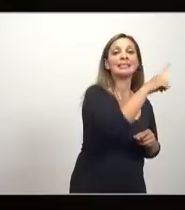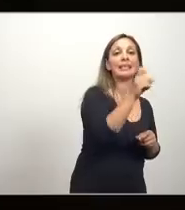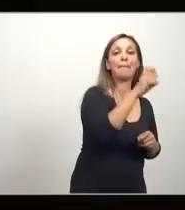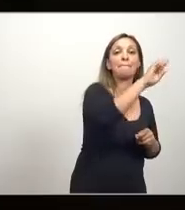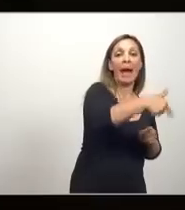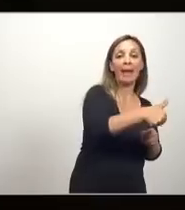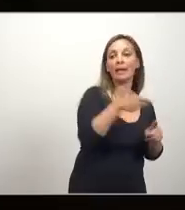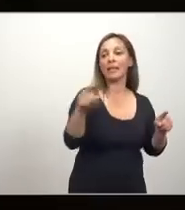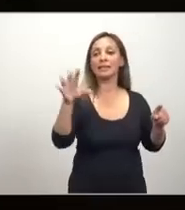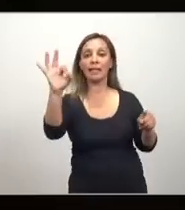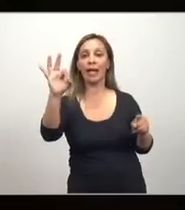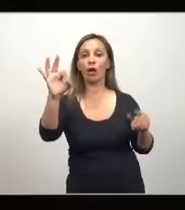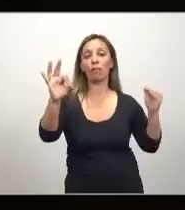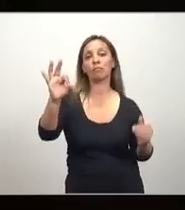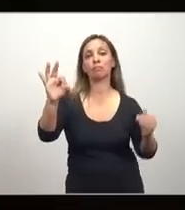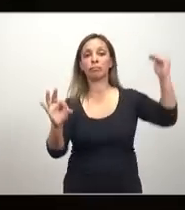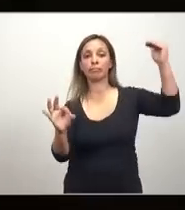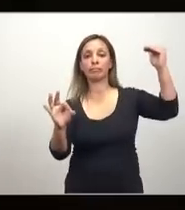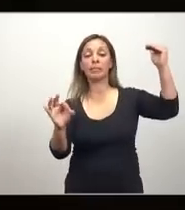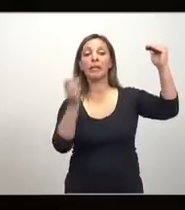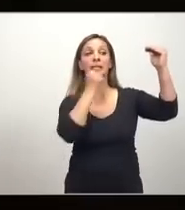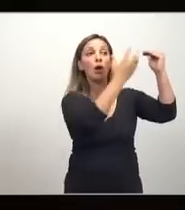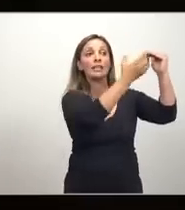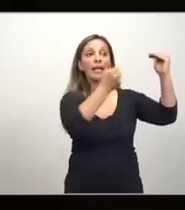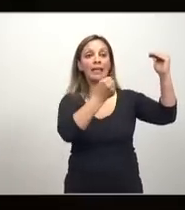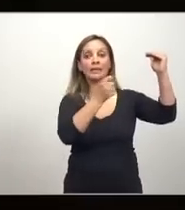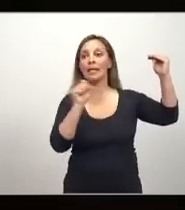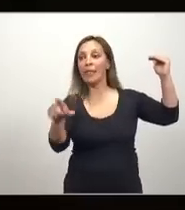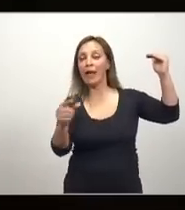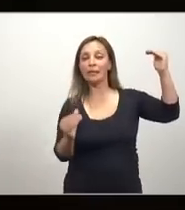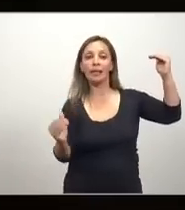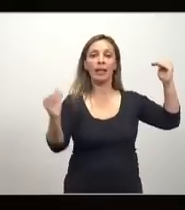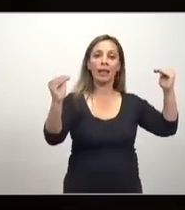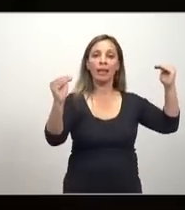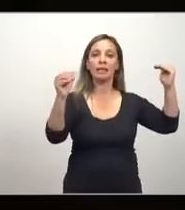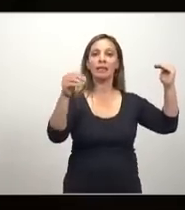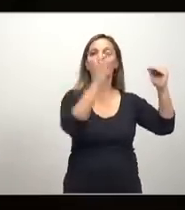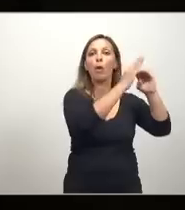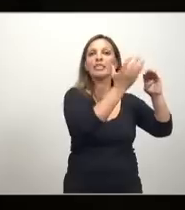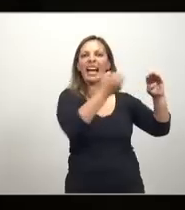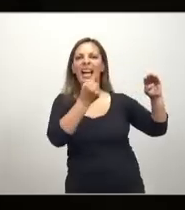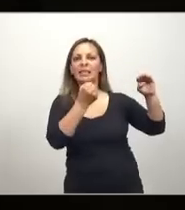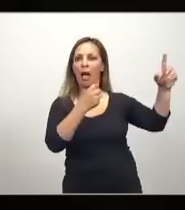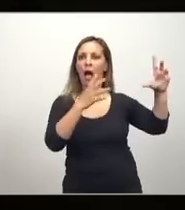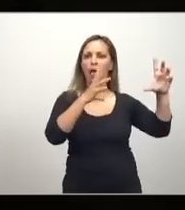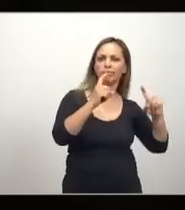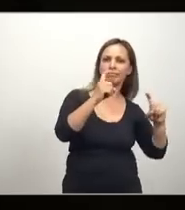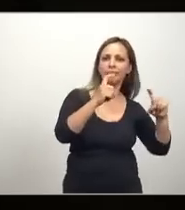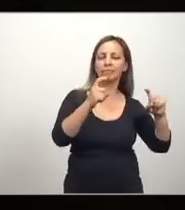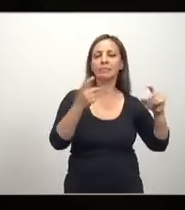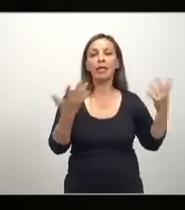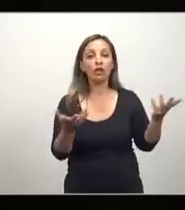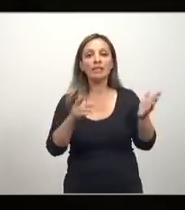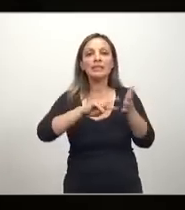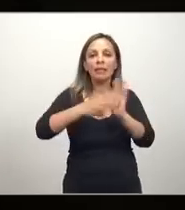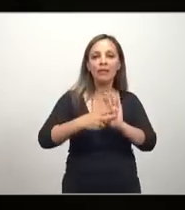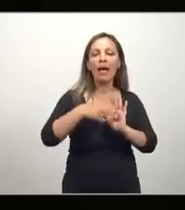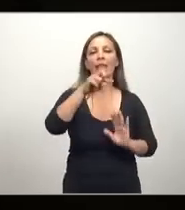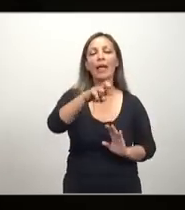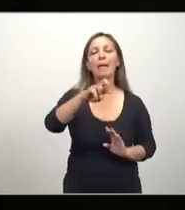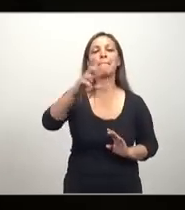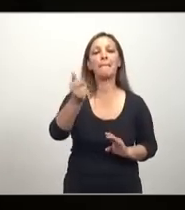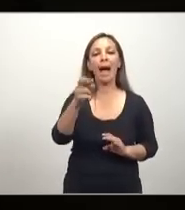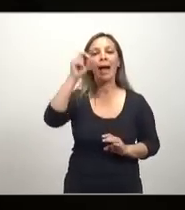un pan significa darle un pan menos a María, que no tiene criterios de distribución. El criterio de Pareto no es un criterio de eficiencia social,